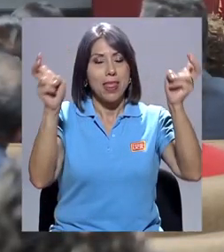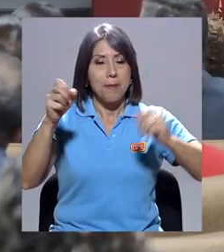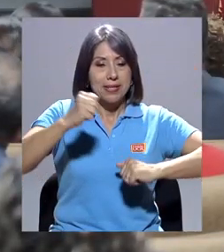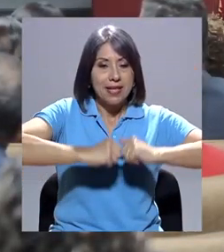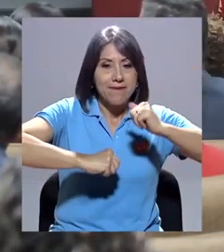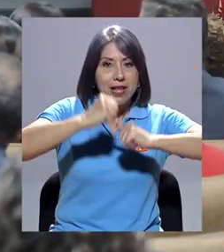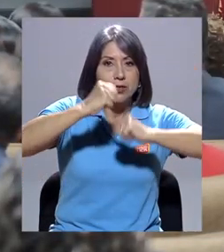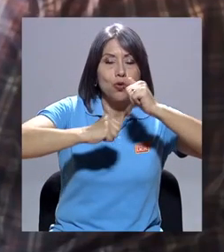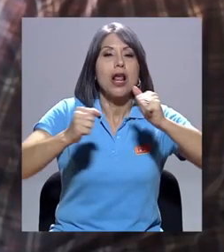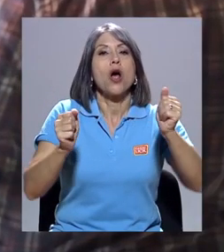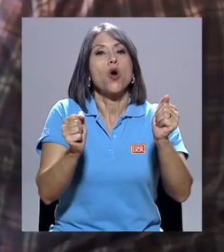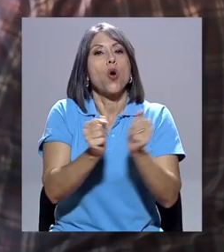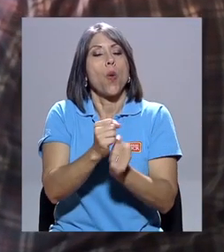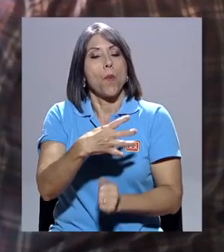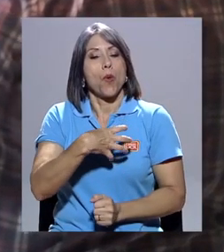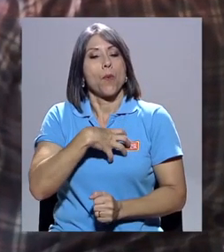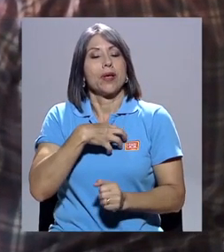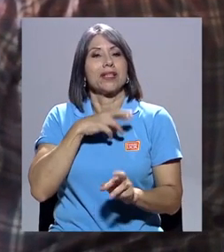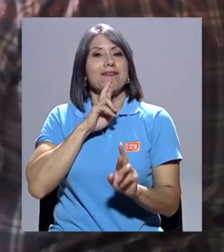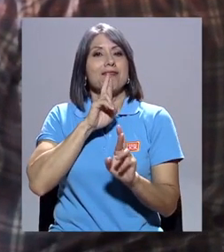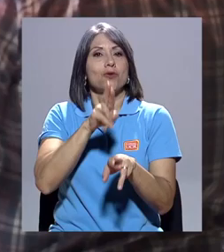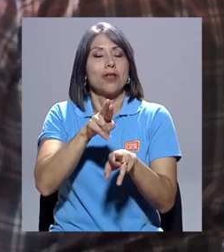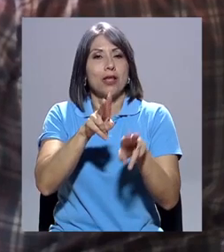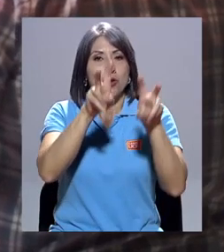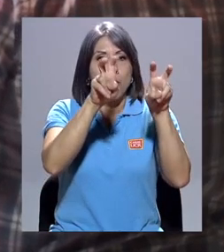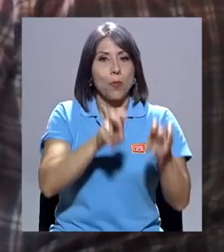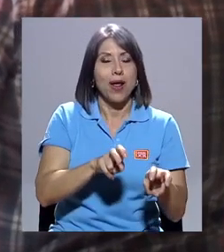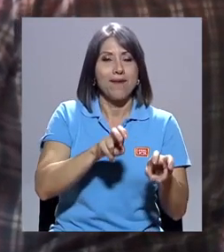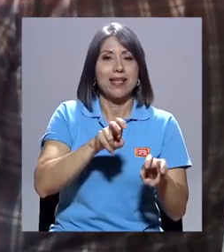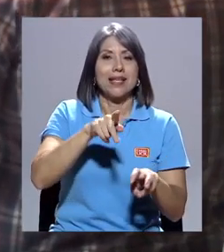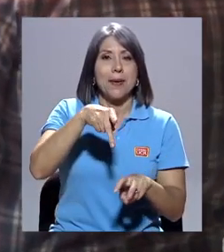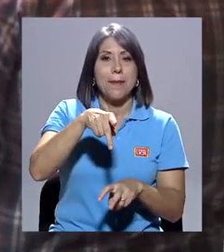la apropiación de resultados de las pruebas PISA y FARO.